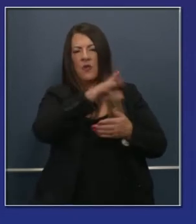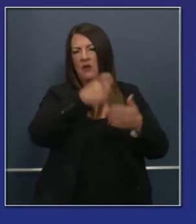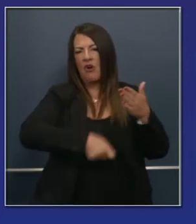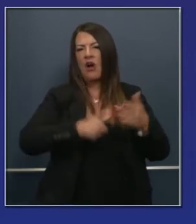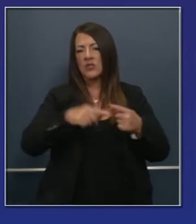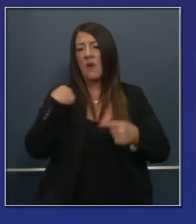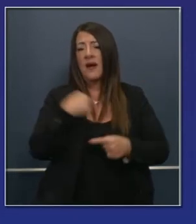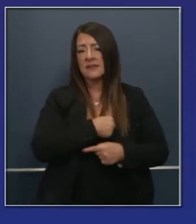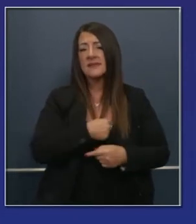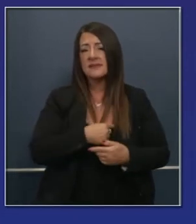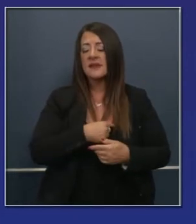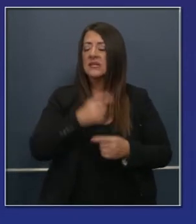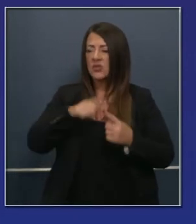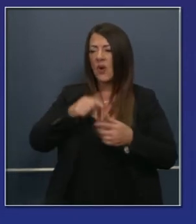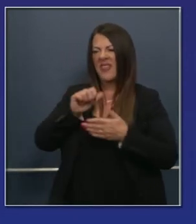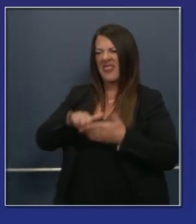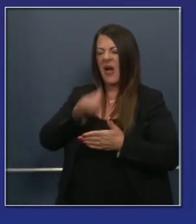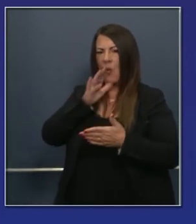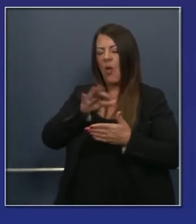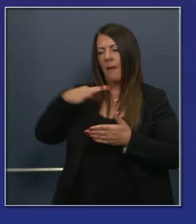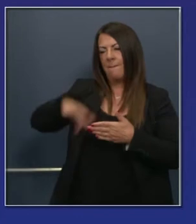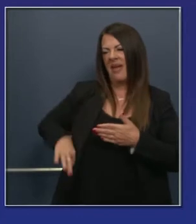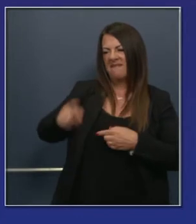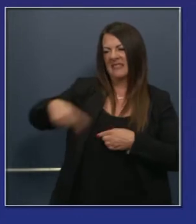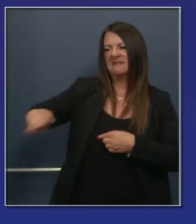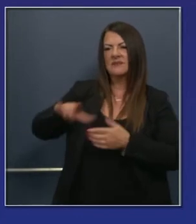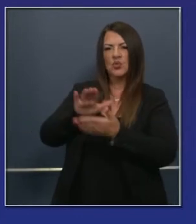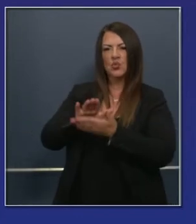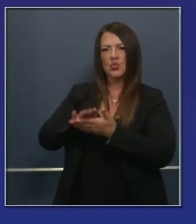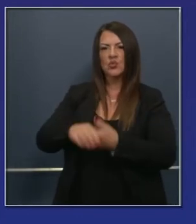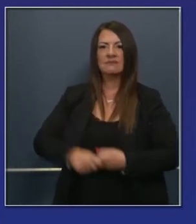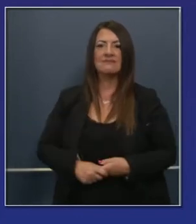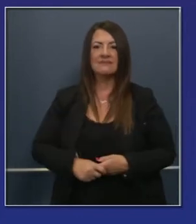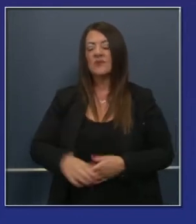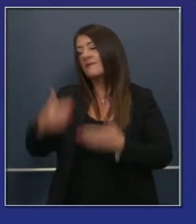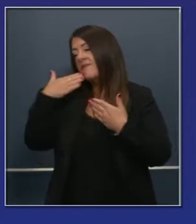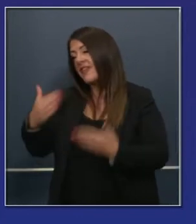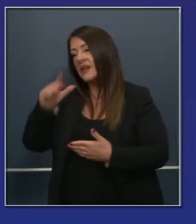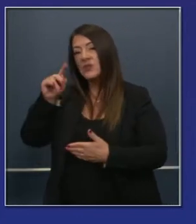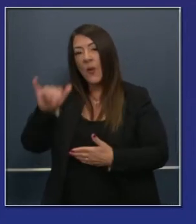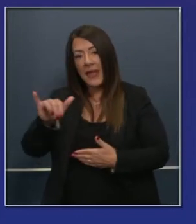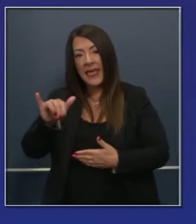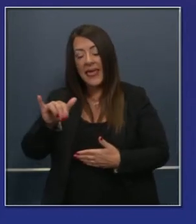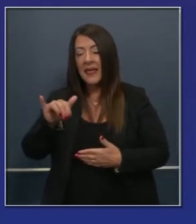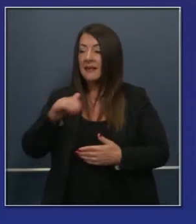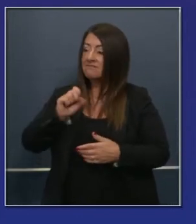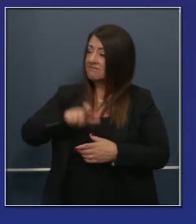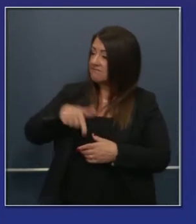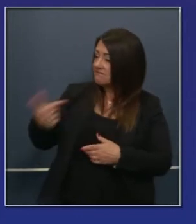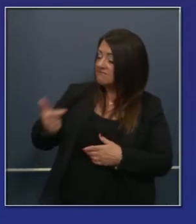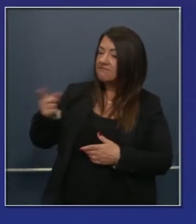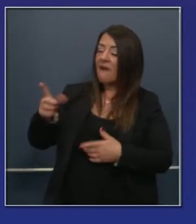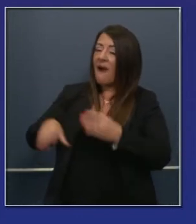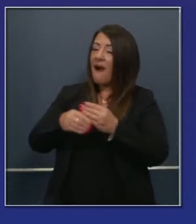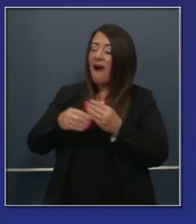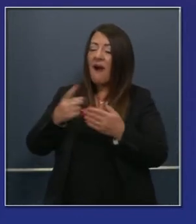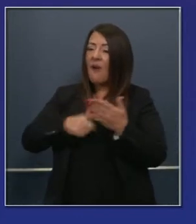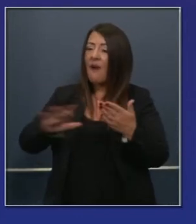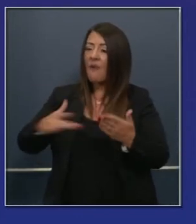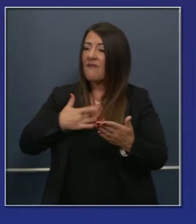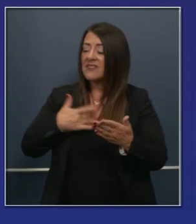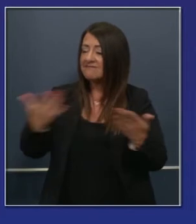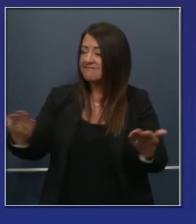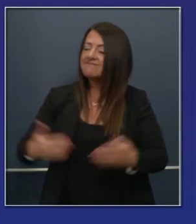Seremos más competitivos con la escala, obtener menor costo. Y es exactamente lo que queremos. Muchas gracias, Tony Thurman, superintendente. Por favor,